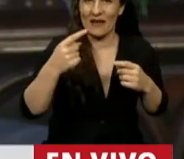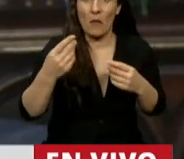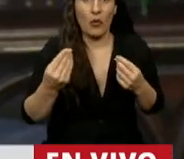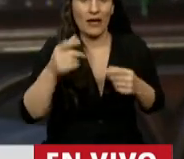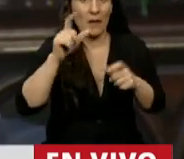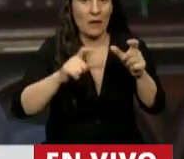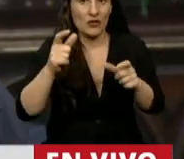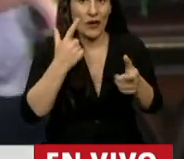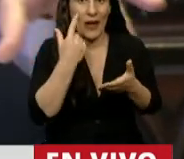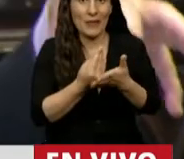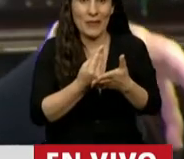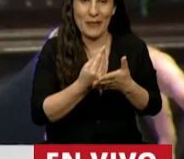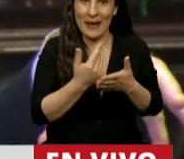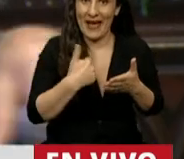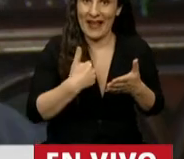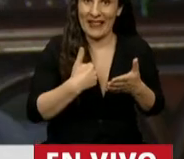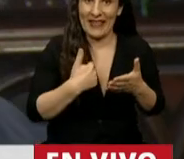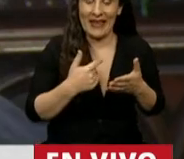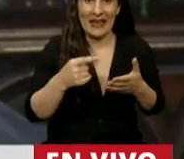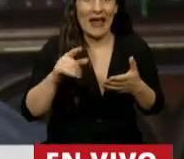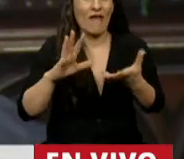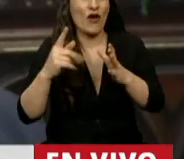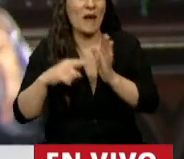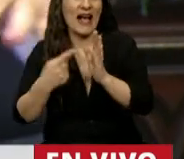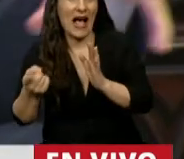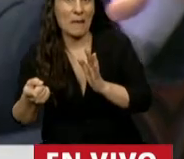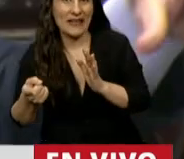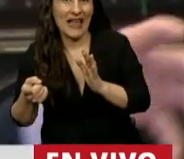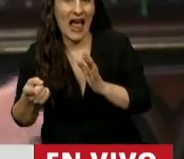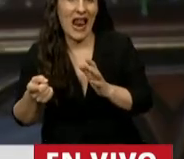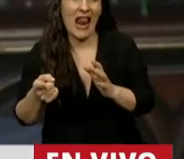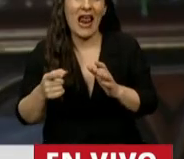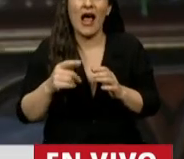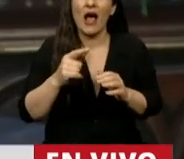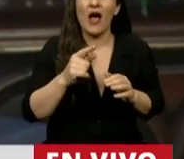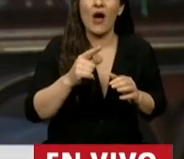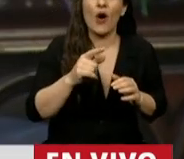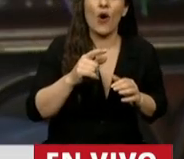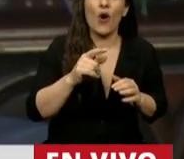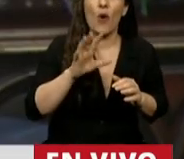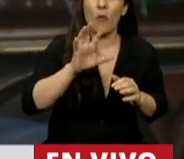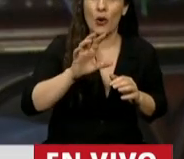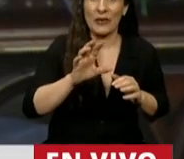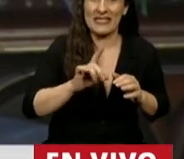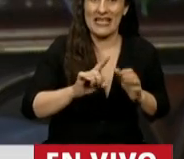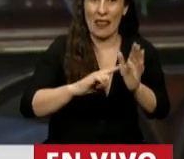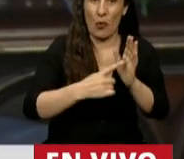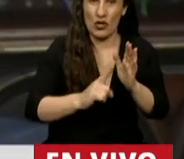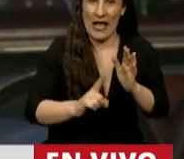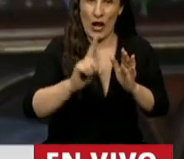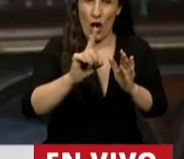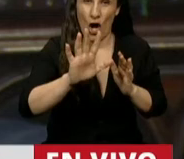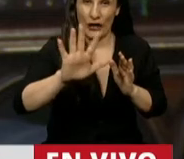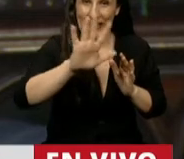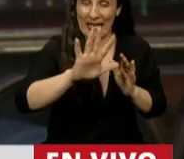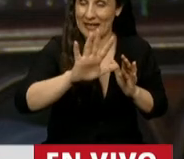viven en la Argentina viven de la misma manera que se vive acá en la capital federal o en el norte de la provincia de Buenos Aires. Esos son temas federales.